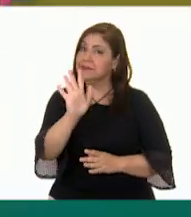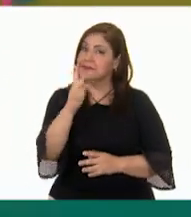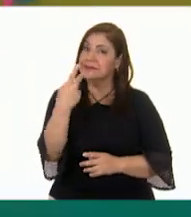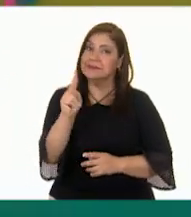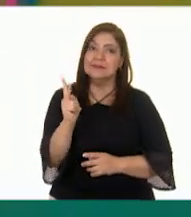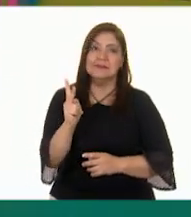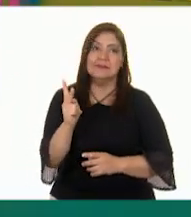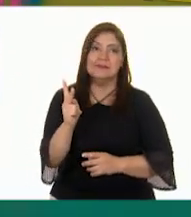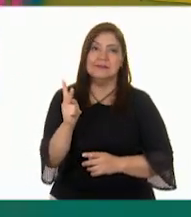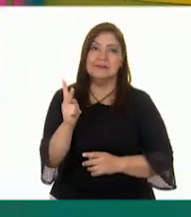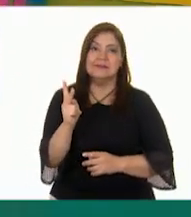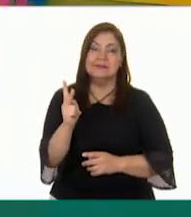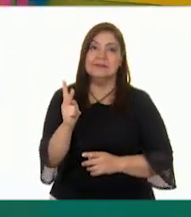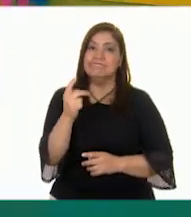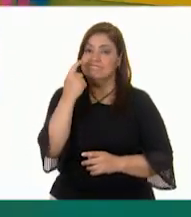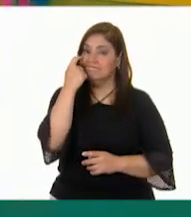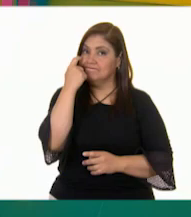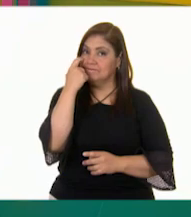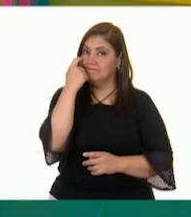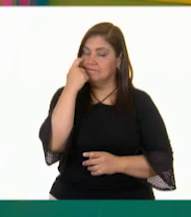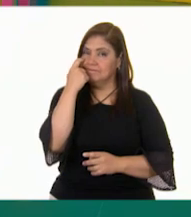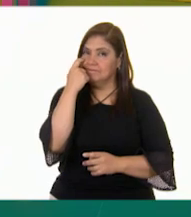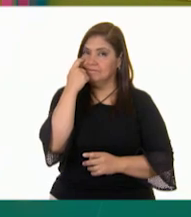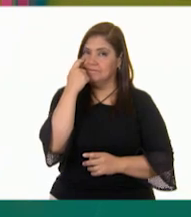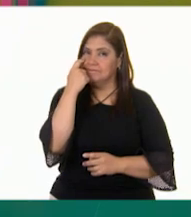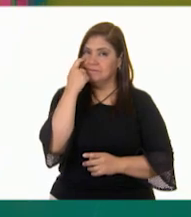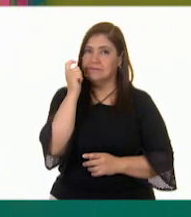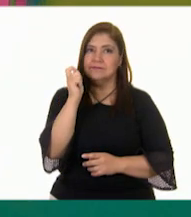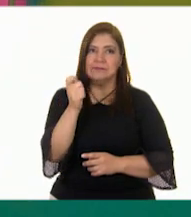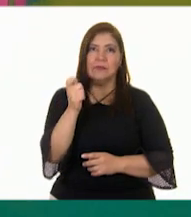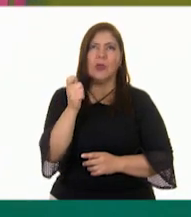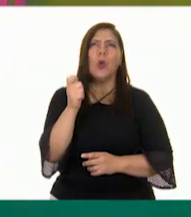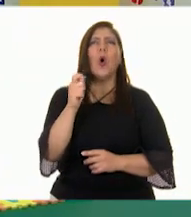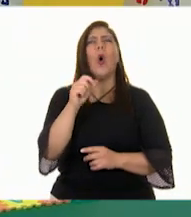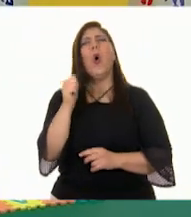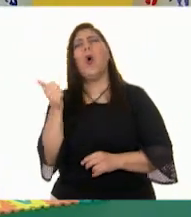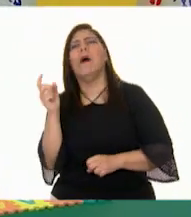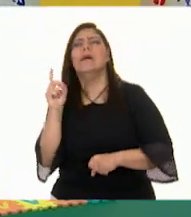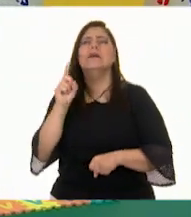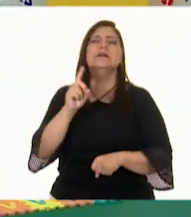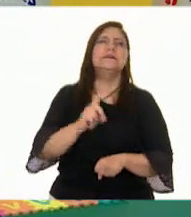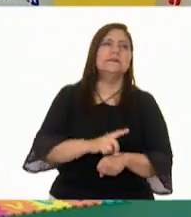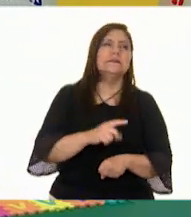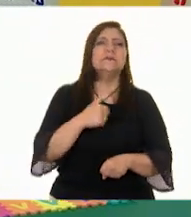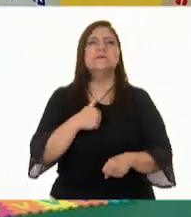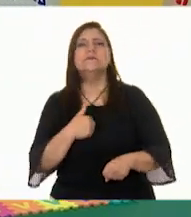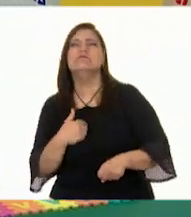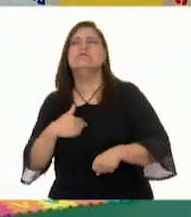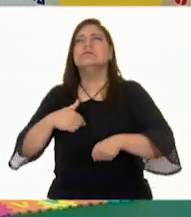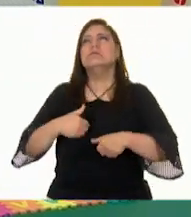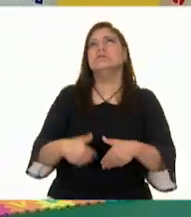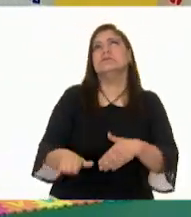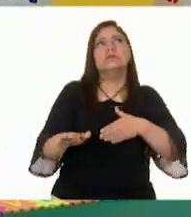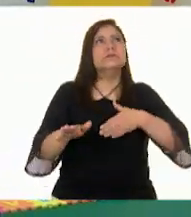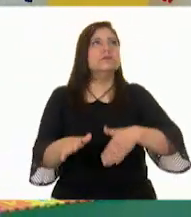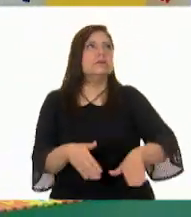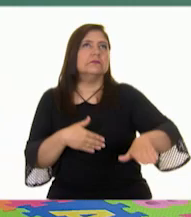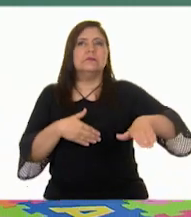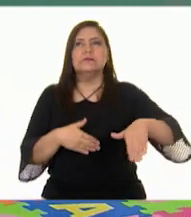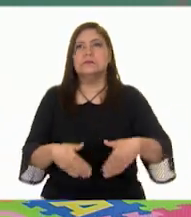Pero, fíjate muy bien. En otra ocasión, yo iba caminando